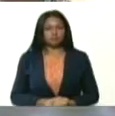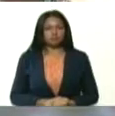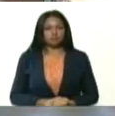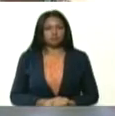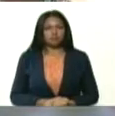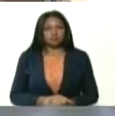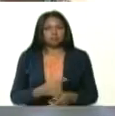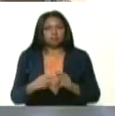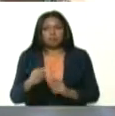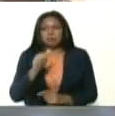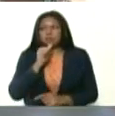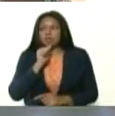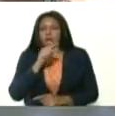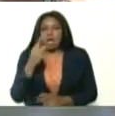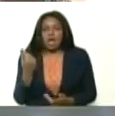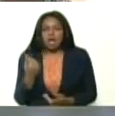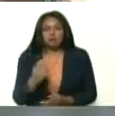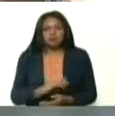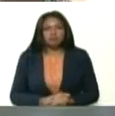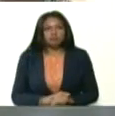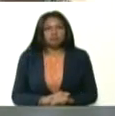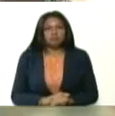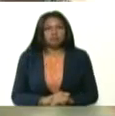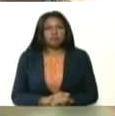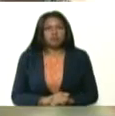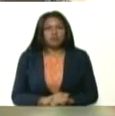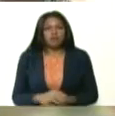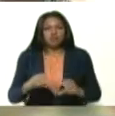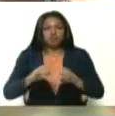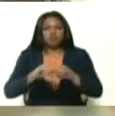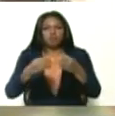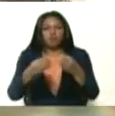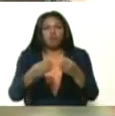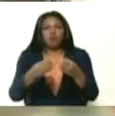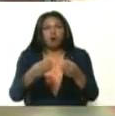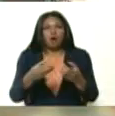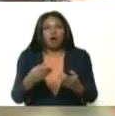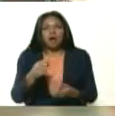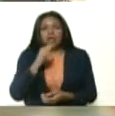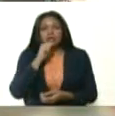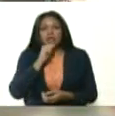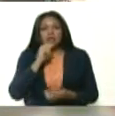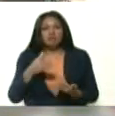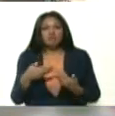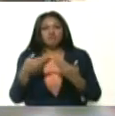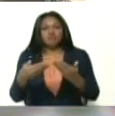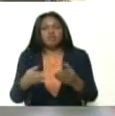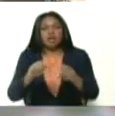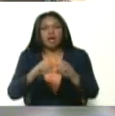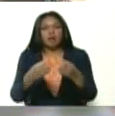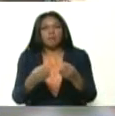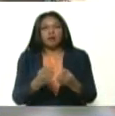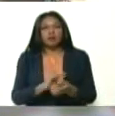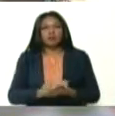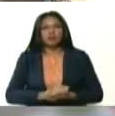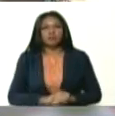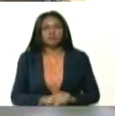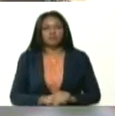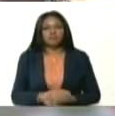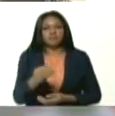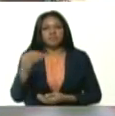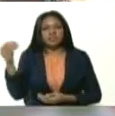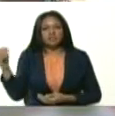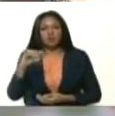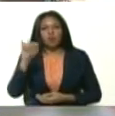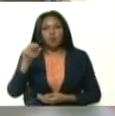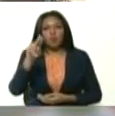Pero, ¿quién será, maestro? Y él tomó el pan a quien entregue este pedazo de pan y se lo entregó